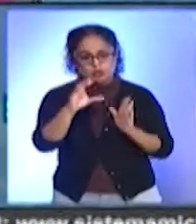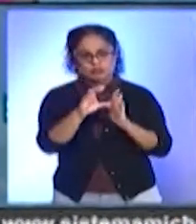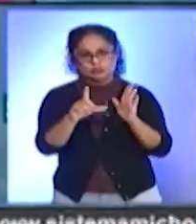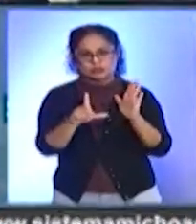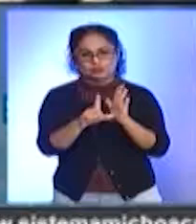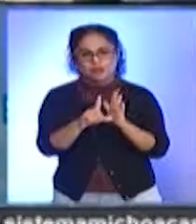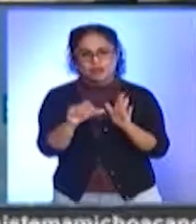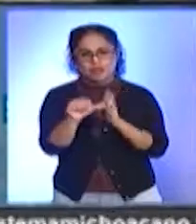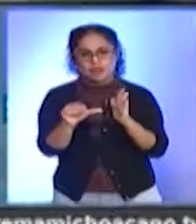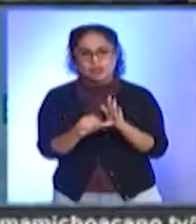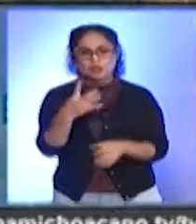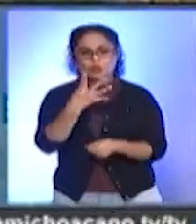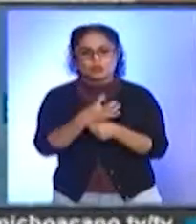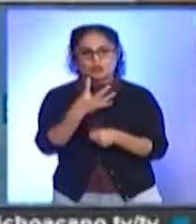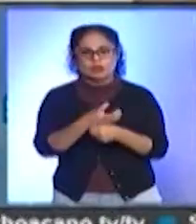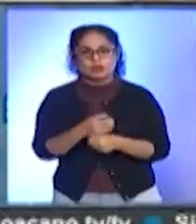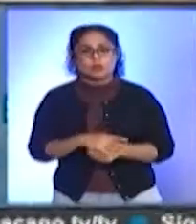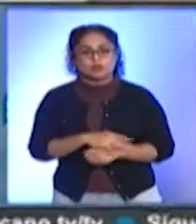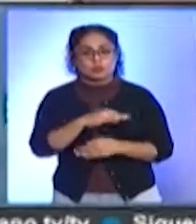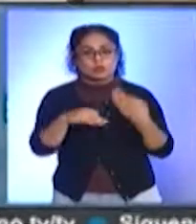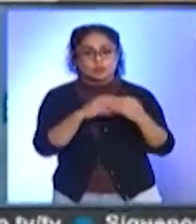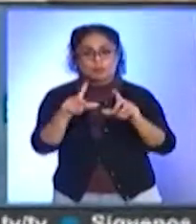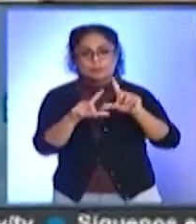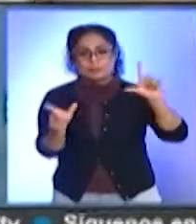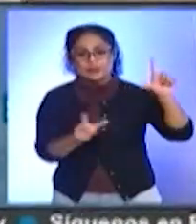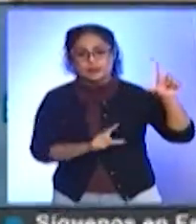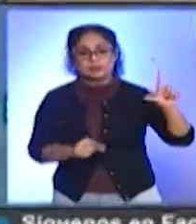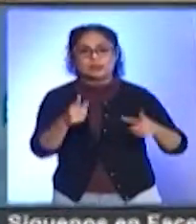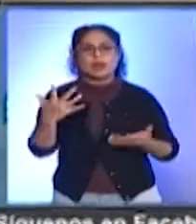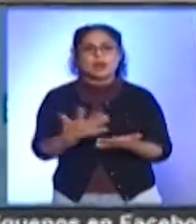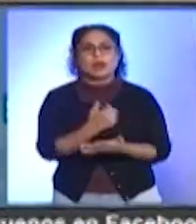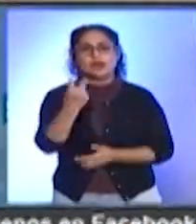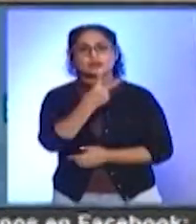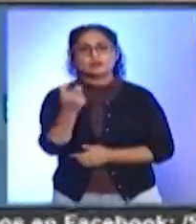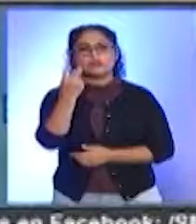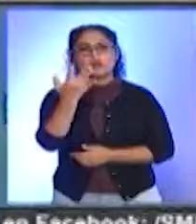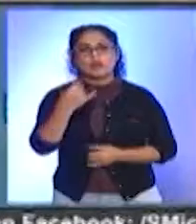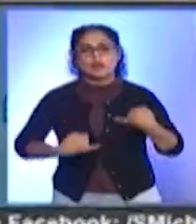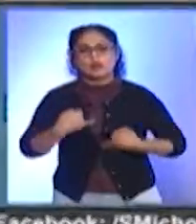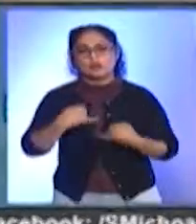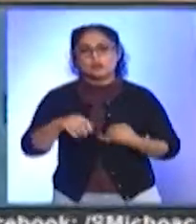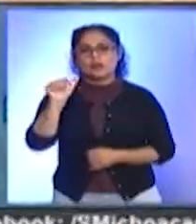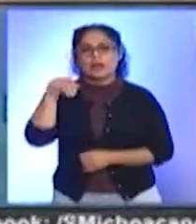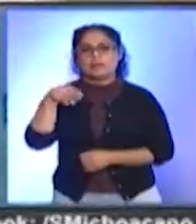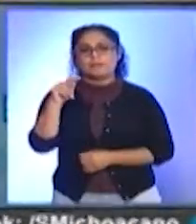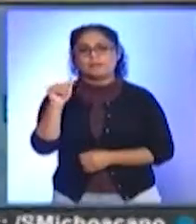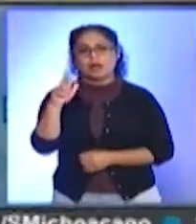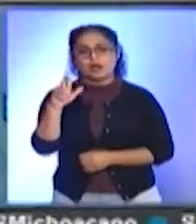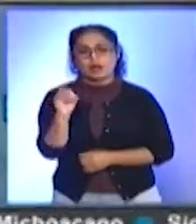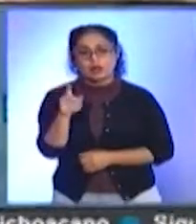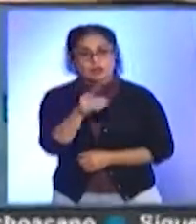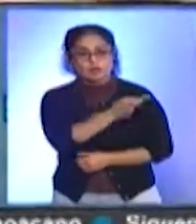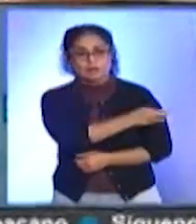cuarto constitucional. En todo el país, hasta la semana pasada se habían ganado 250 juicios de amparo. El biológico que